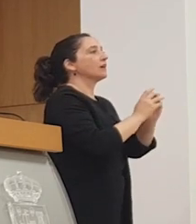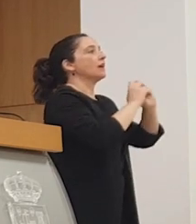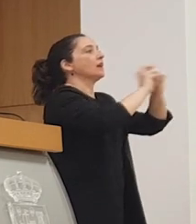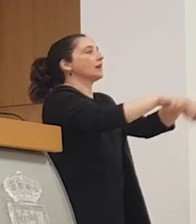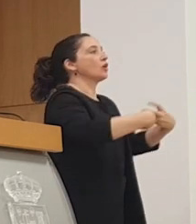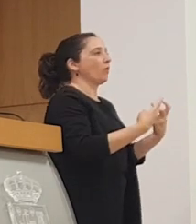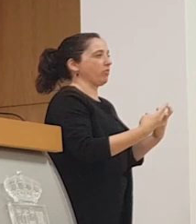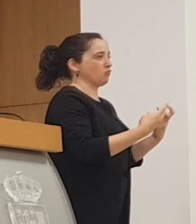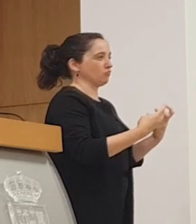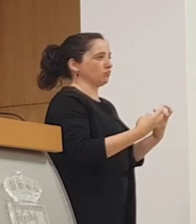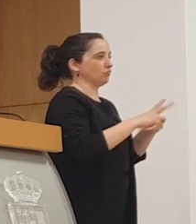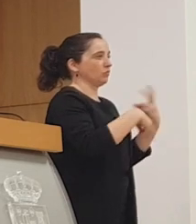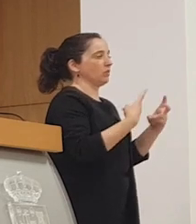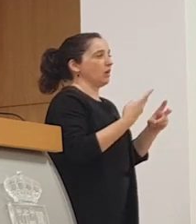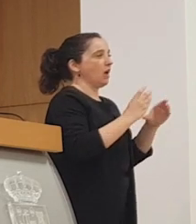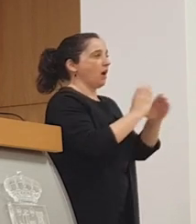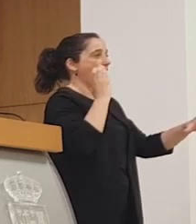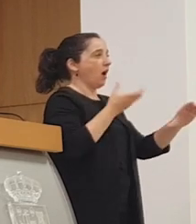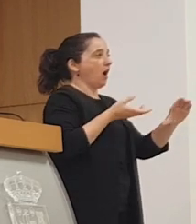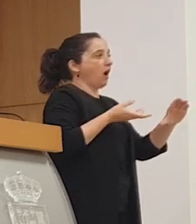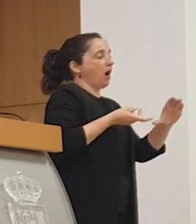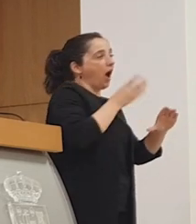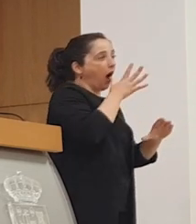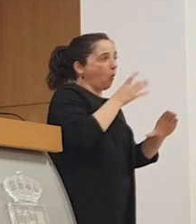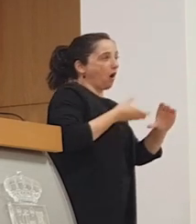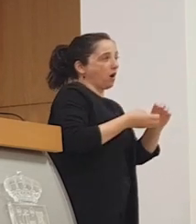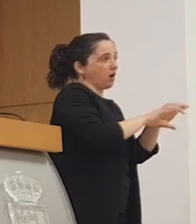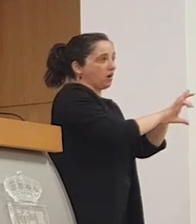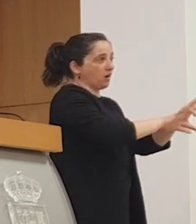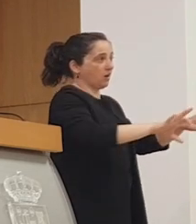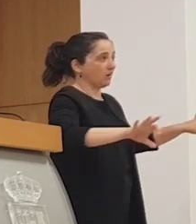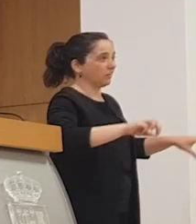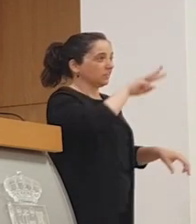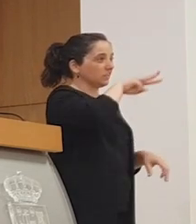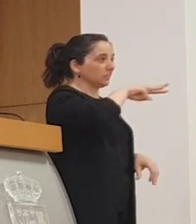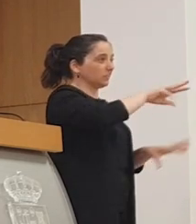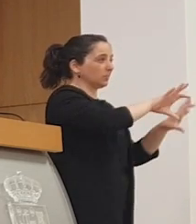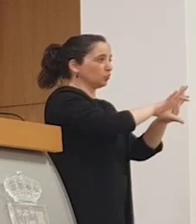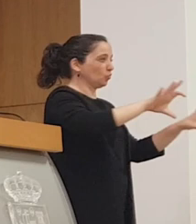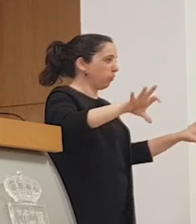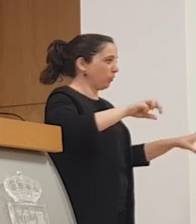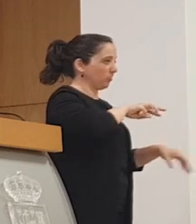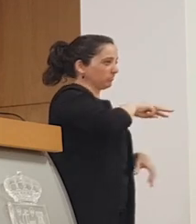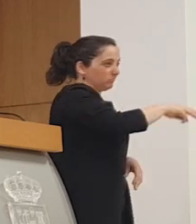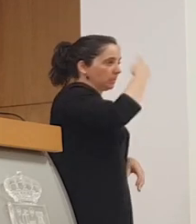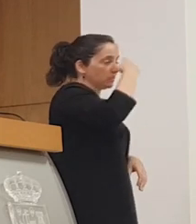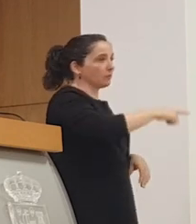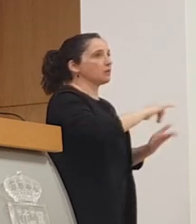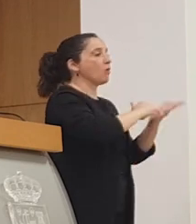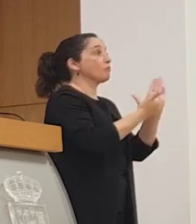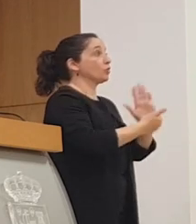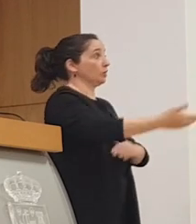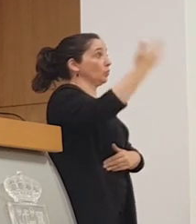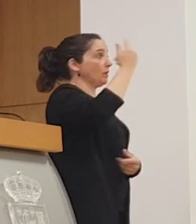la renovación de la arteria principal de abastecimiento de agua Santander, el conocido como Tritubo, que está al límite de su vida